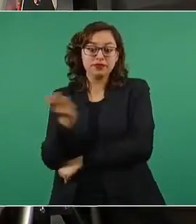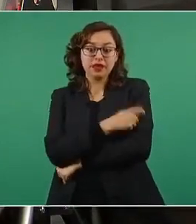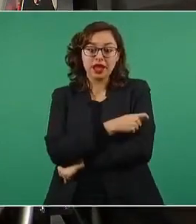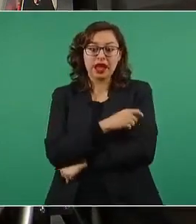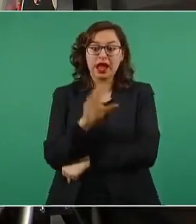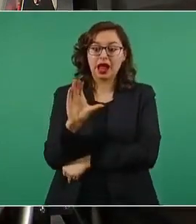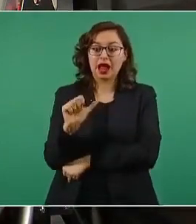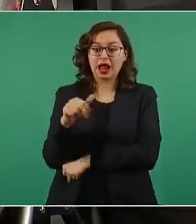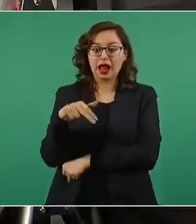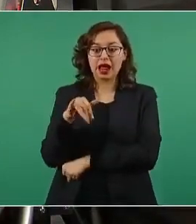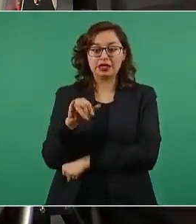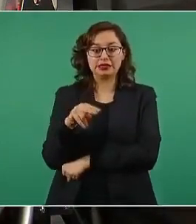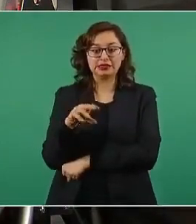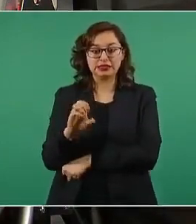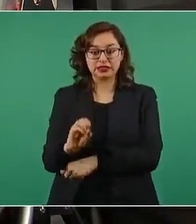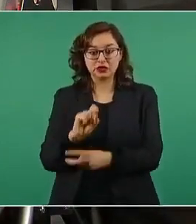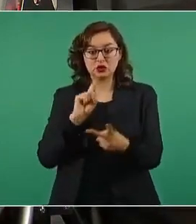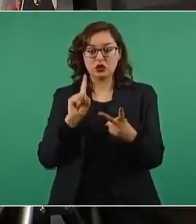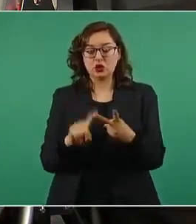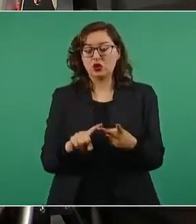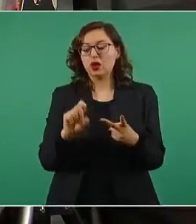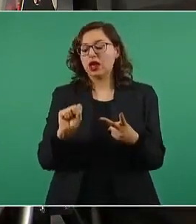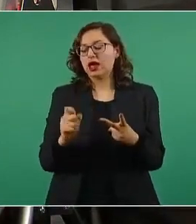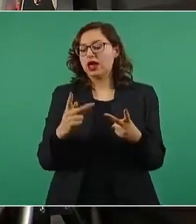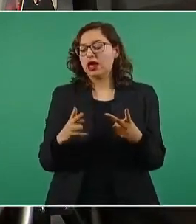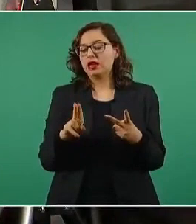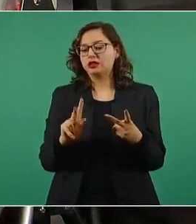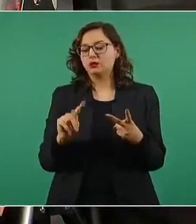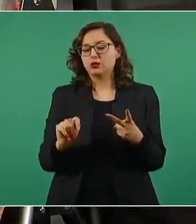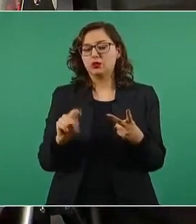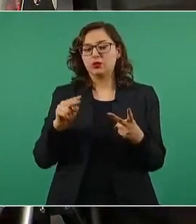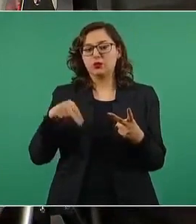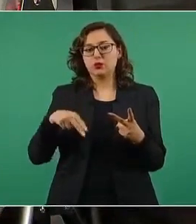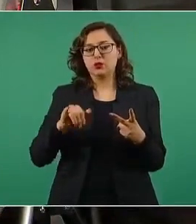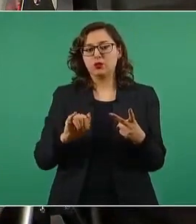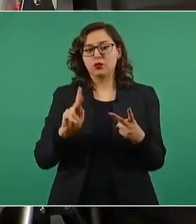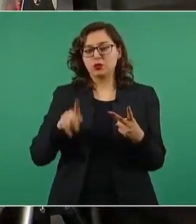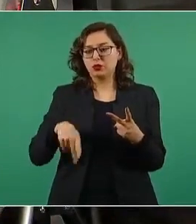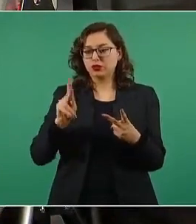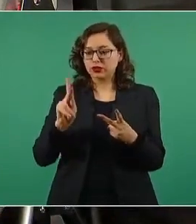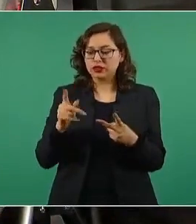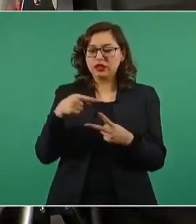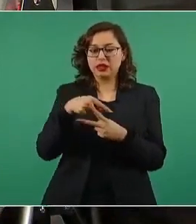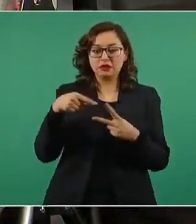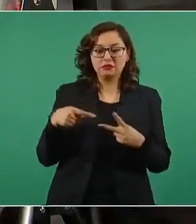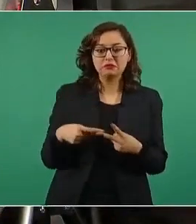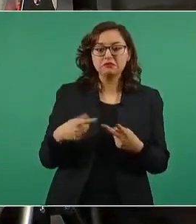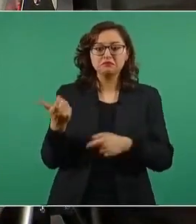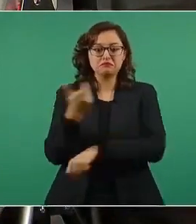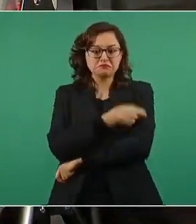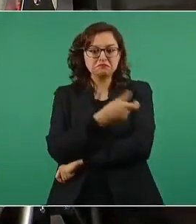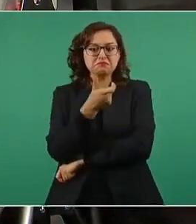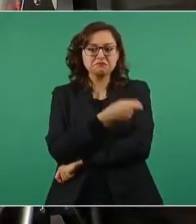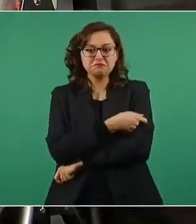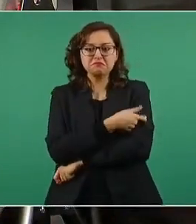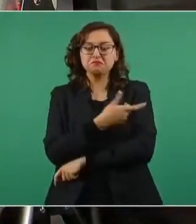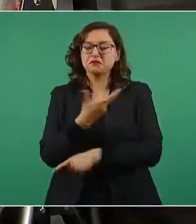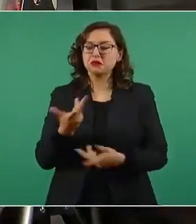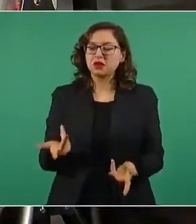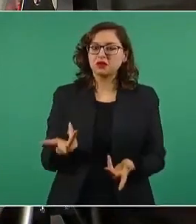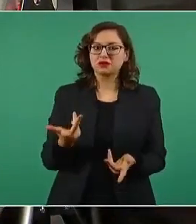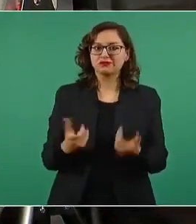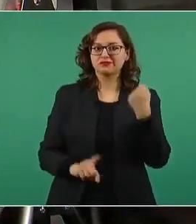con Sputnik. Me llama la atención que la Organización Mundial de la Salud hasta el momento no ha reconocido estas vacunas, Ignobac tampoco.